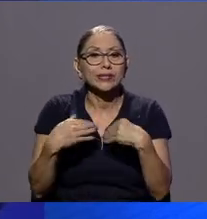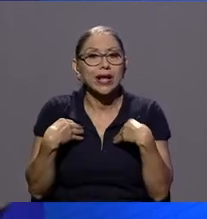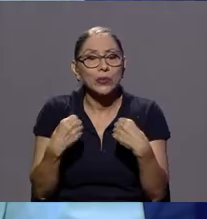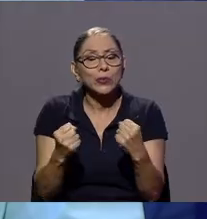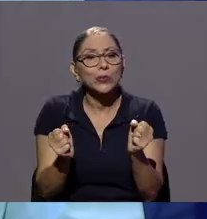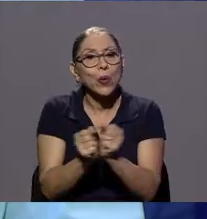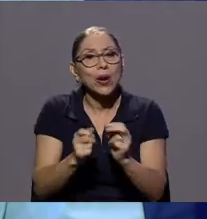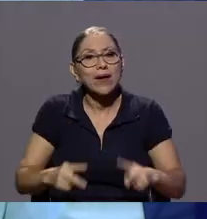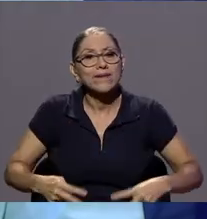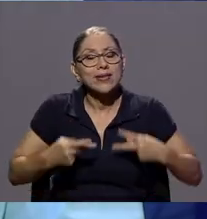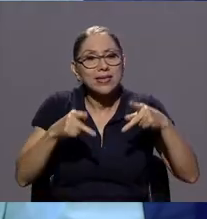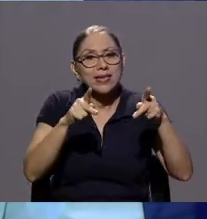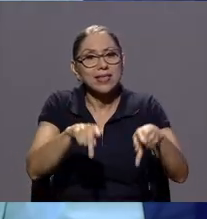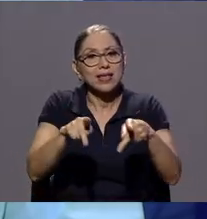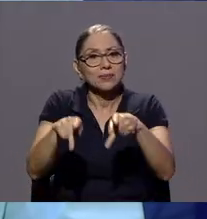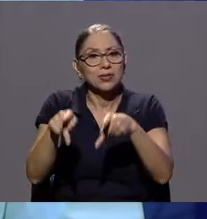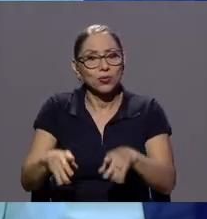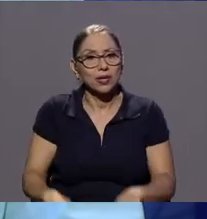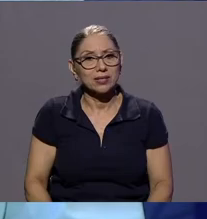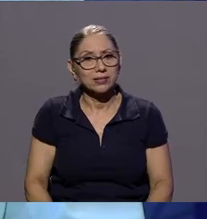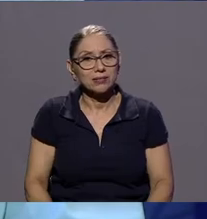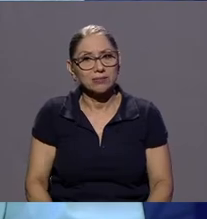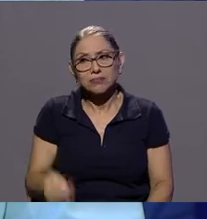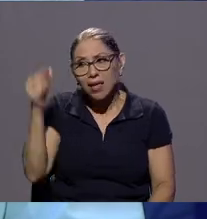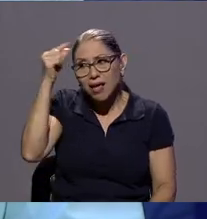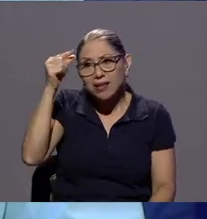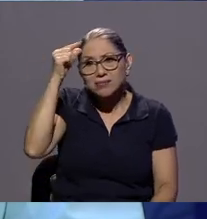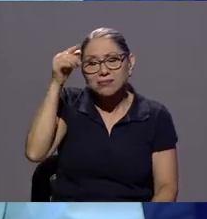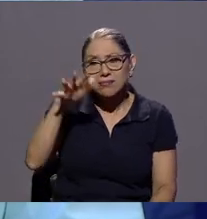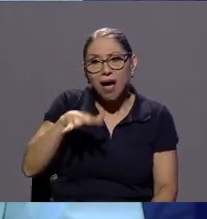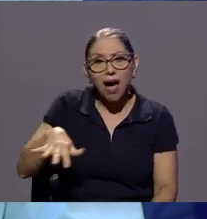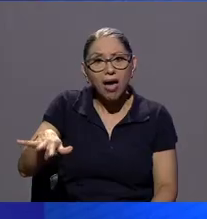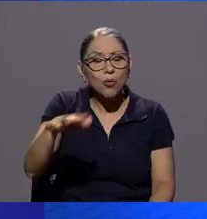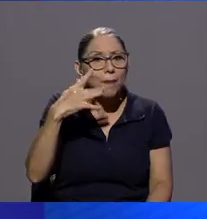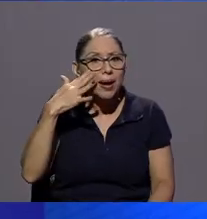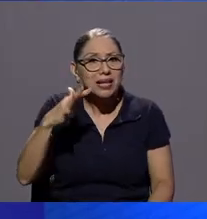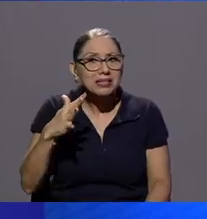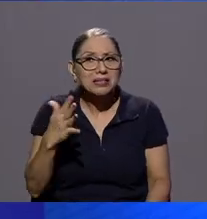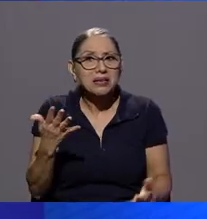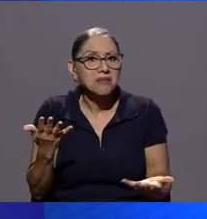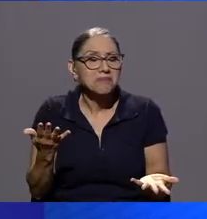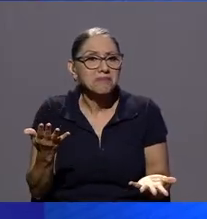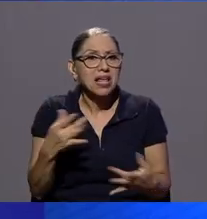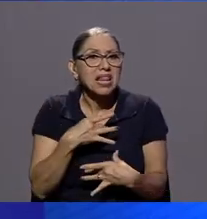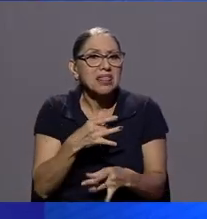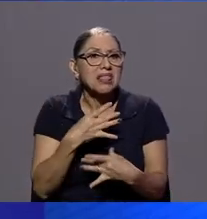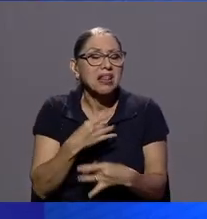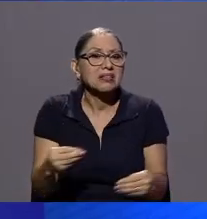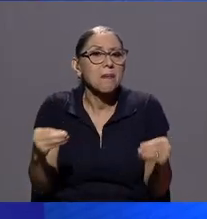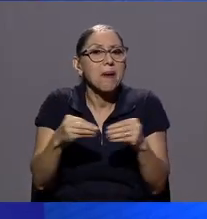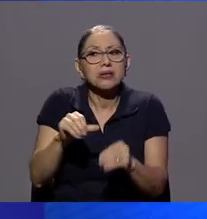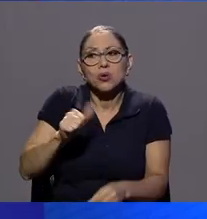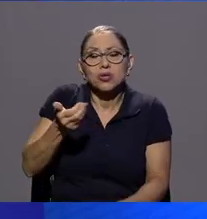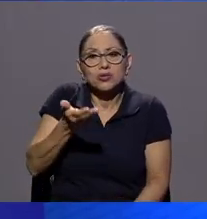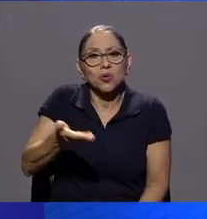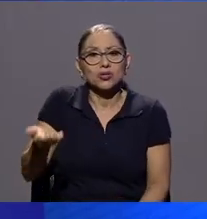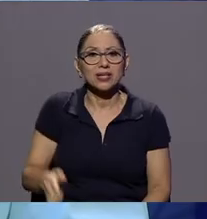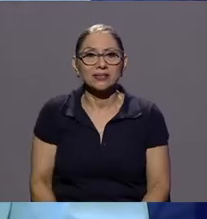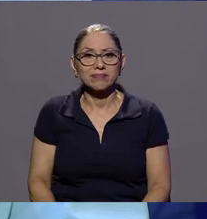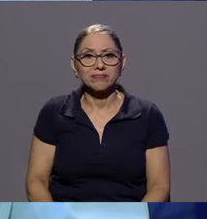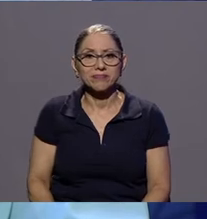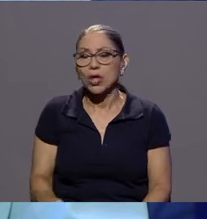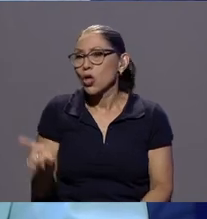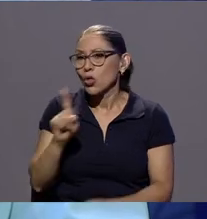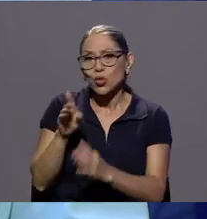y el estado parece que no le interesan más otras cosas no avanzamos en ese tipo de temas